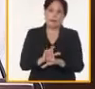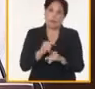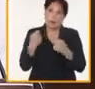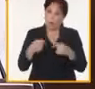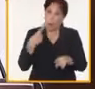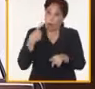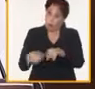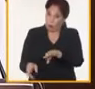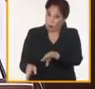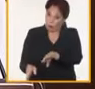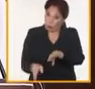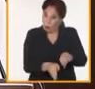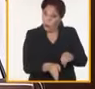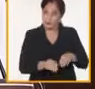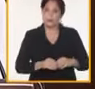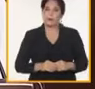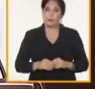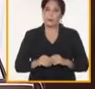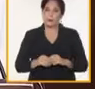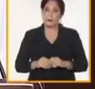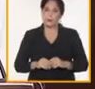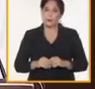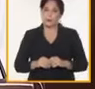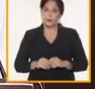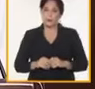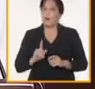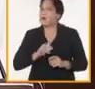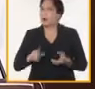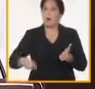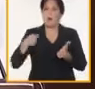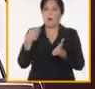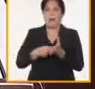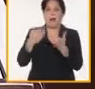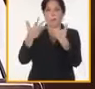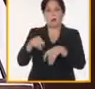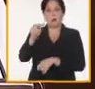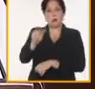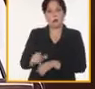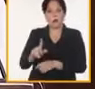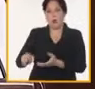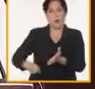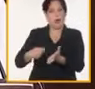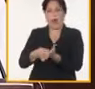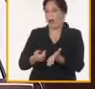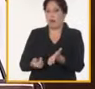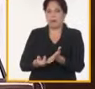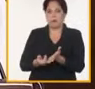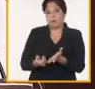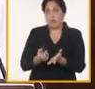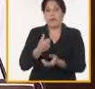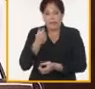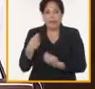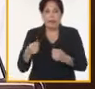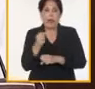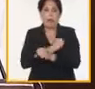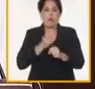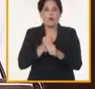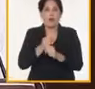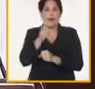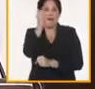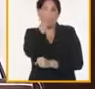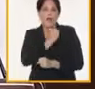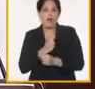asunto que incide negativamente son los impagos a productores, no utilizándose las facilidades creadas para el pago